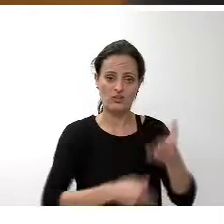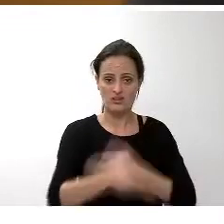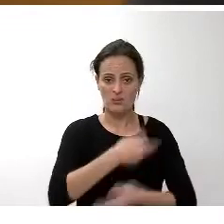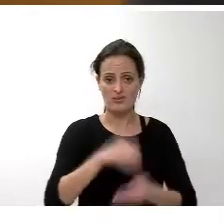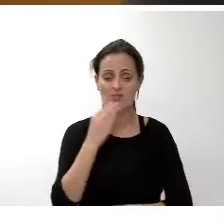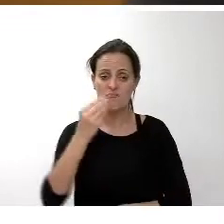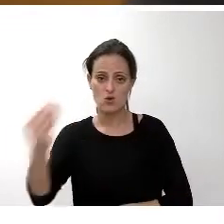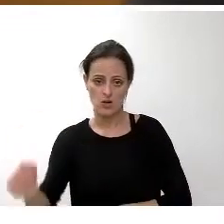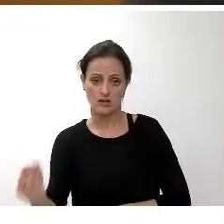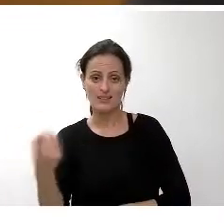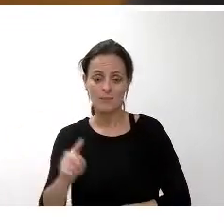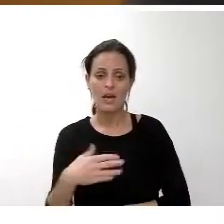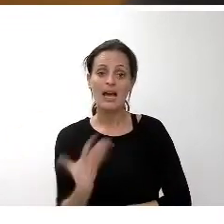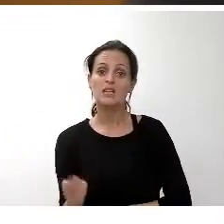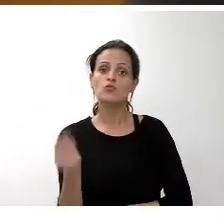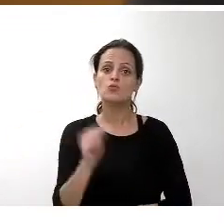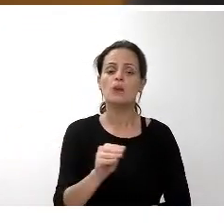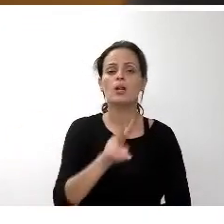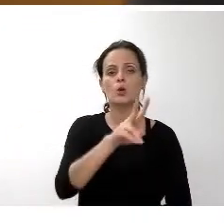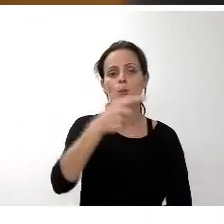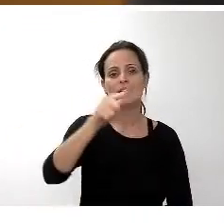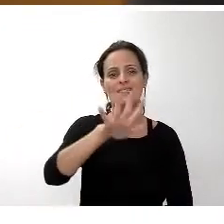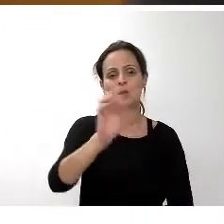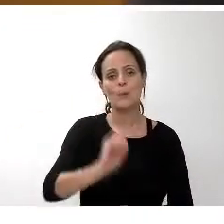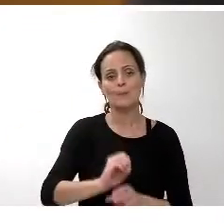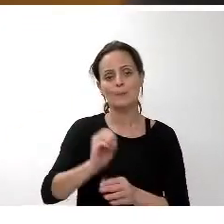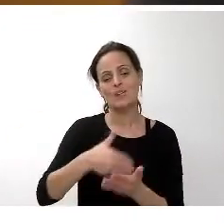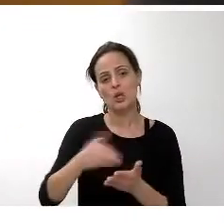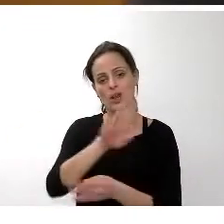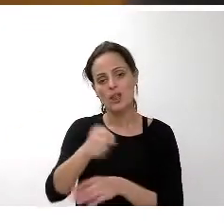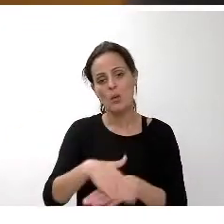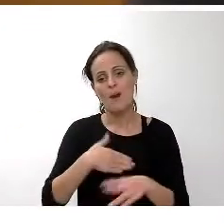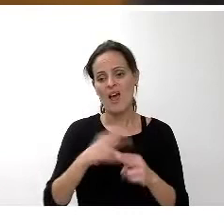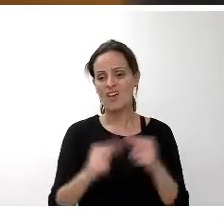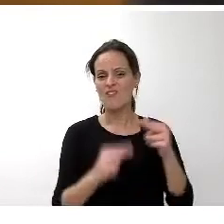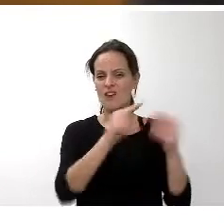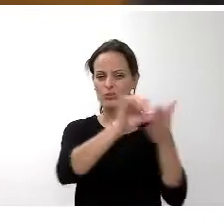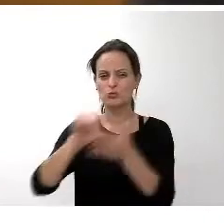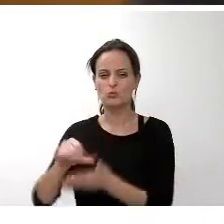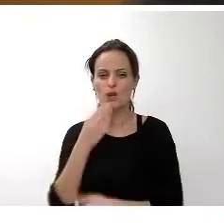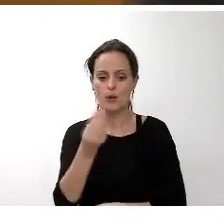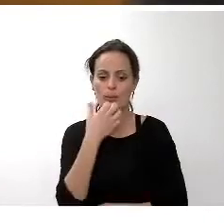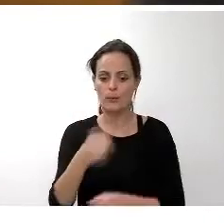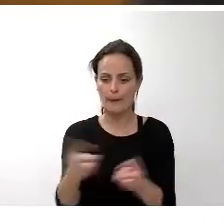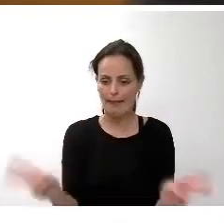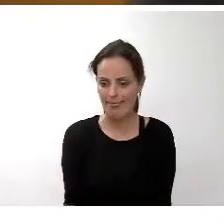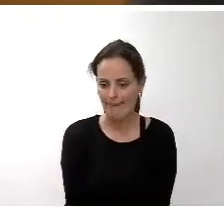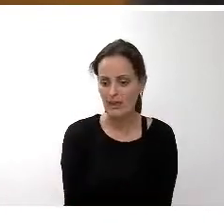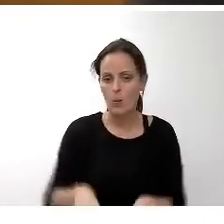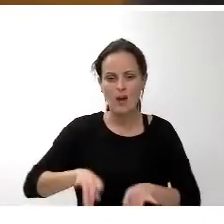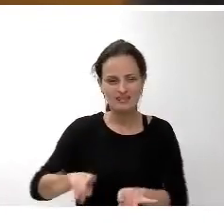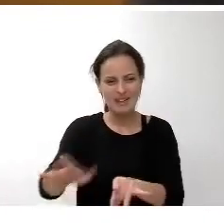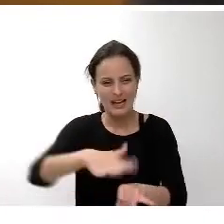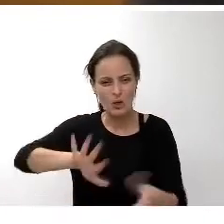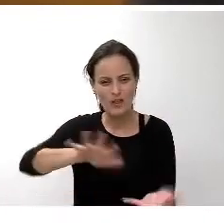esta inversión hay que sumar otros 6,5 millones de euros en mejora de infraestructuras deportivas por toda la isla desde piscinas terrenos de lucha parques deportivos